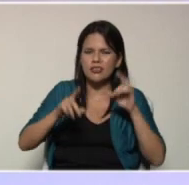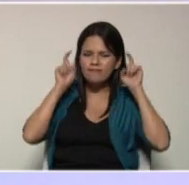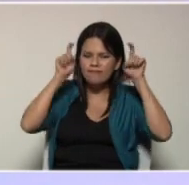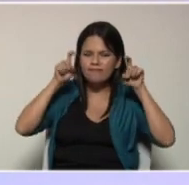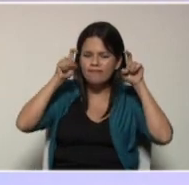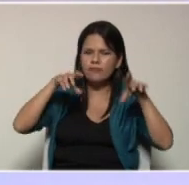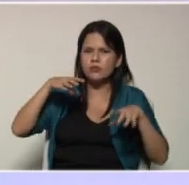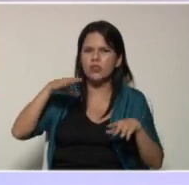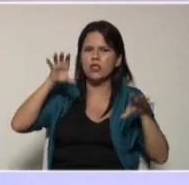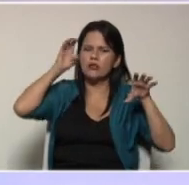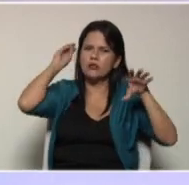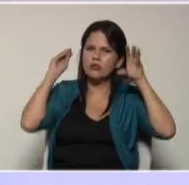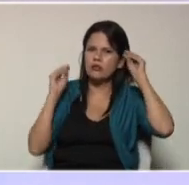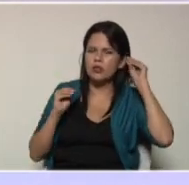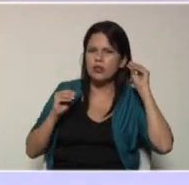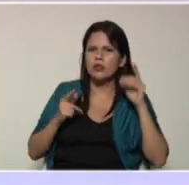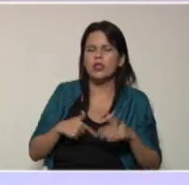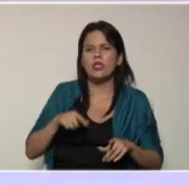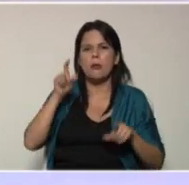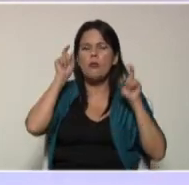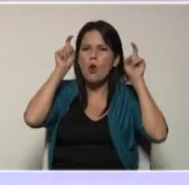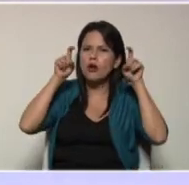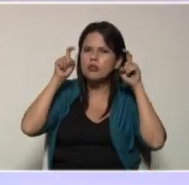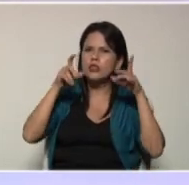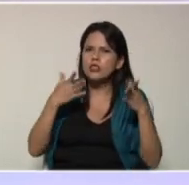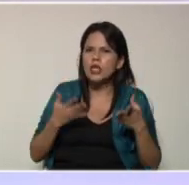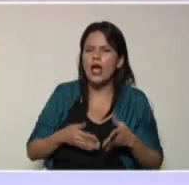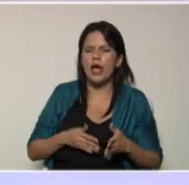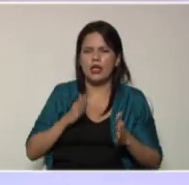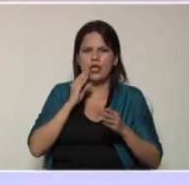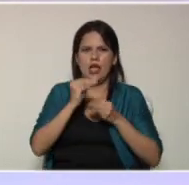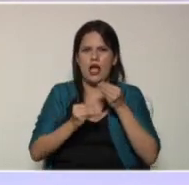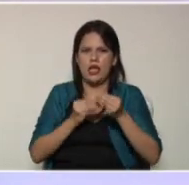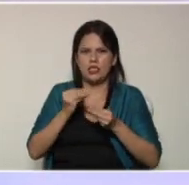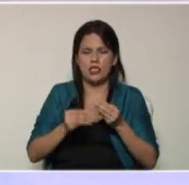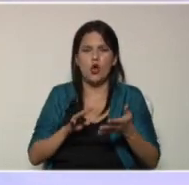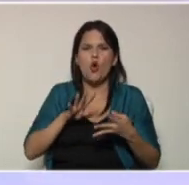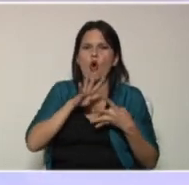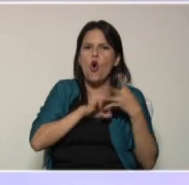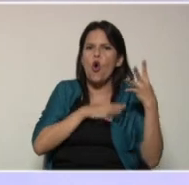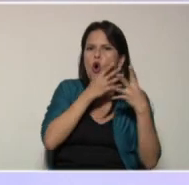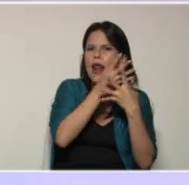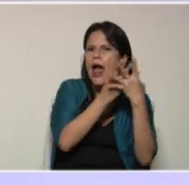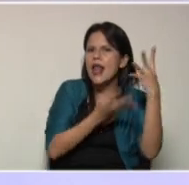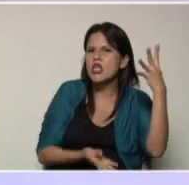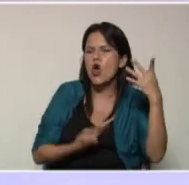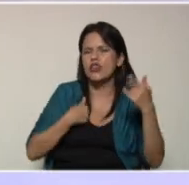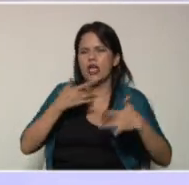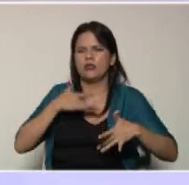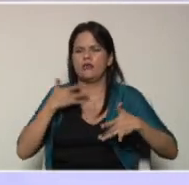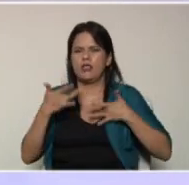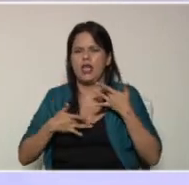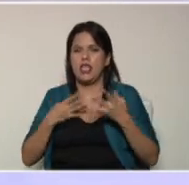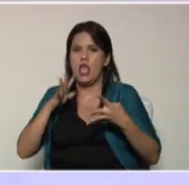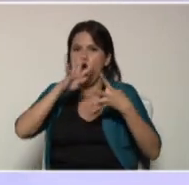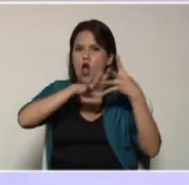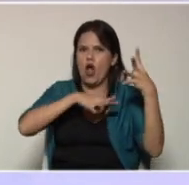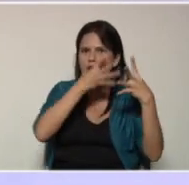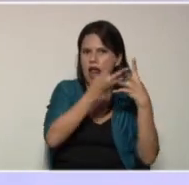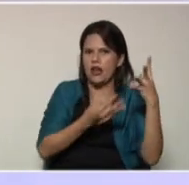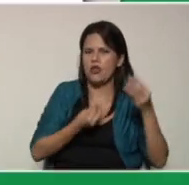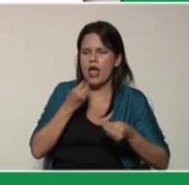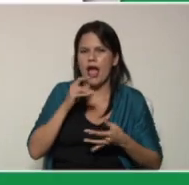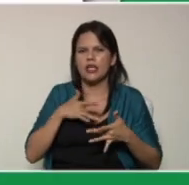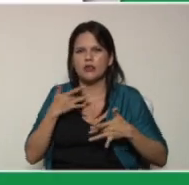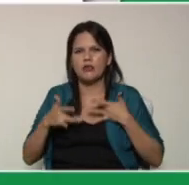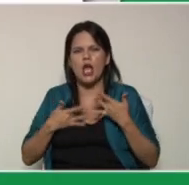aprendizaje para eso te vamos a enseñar a elaborar un horario de actividades este horario de actividades lo puedes hacer